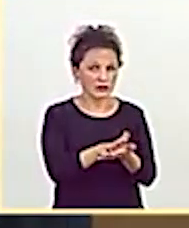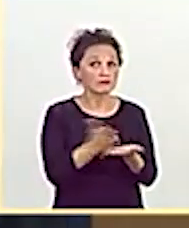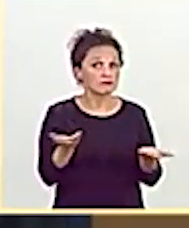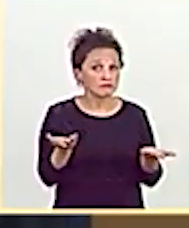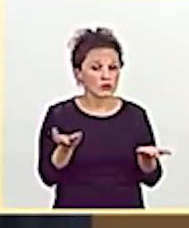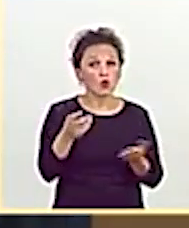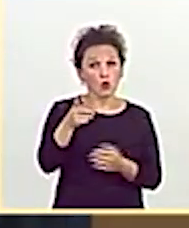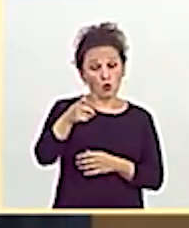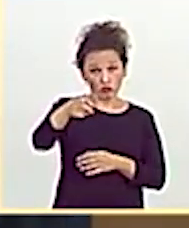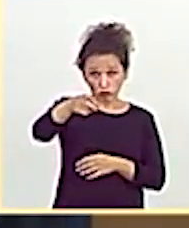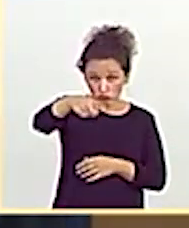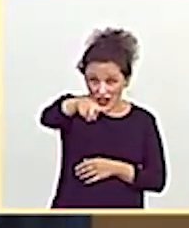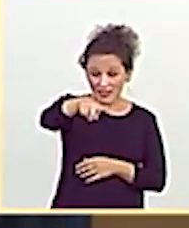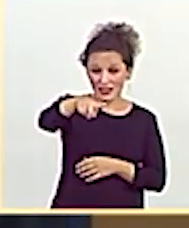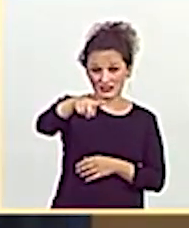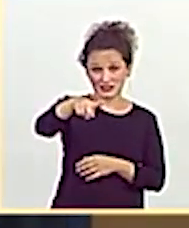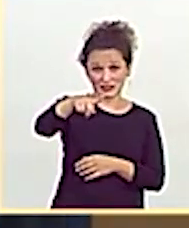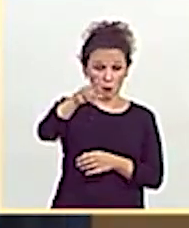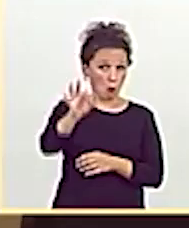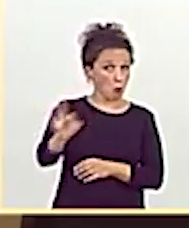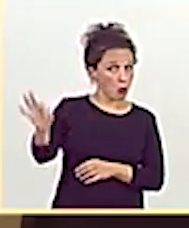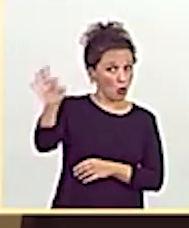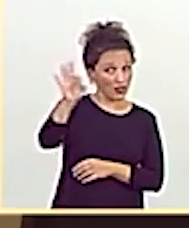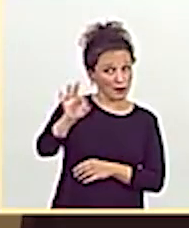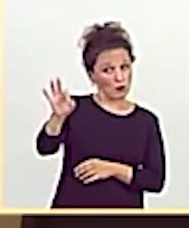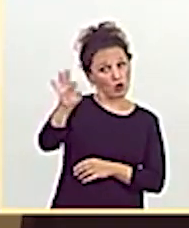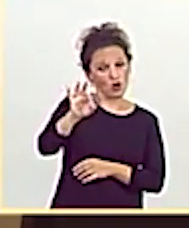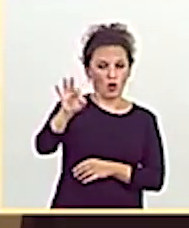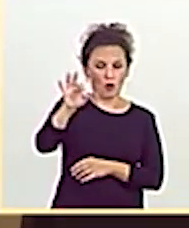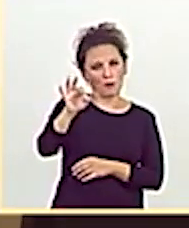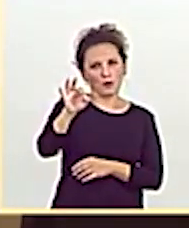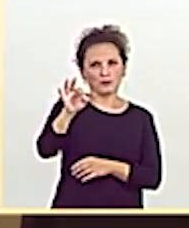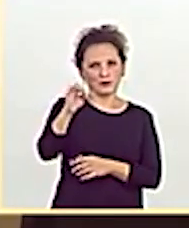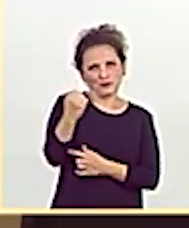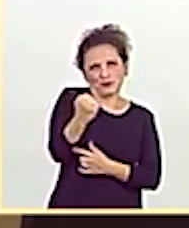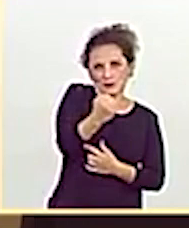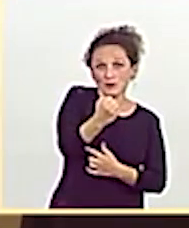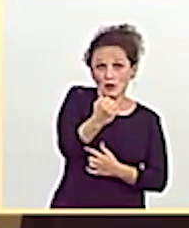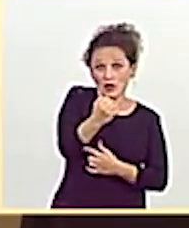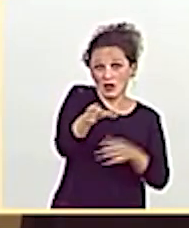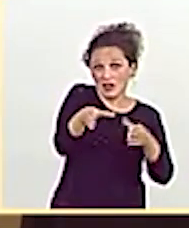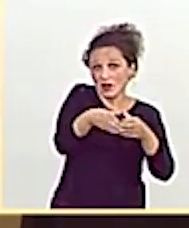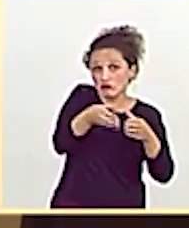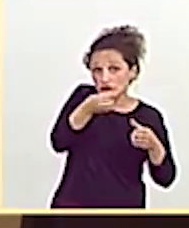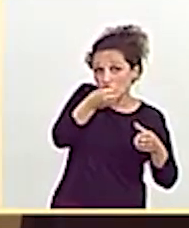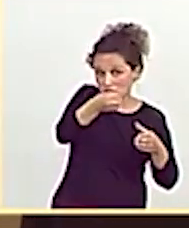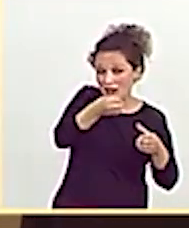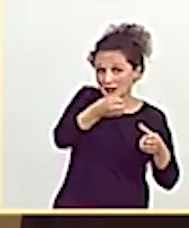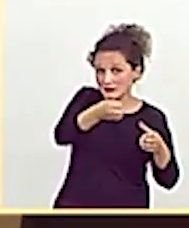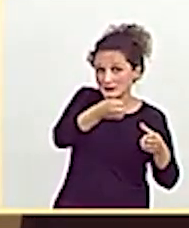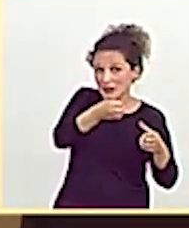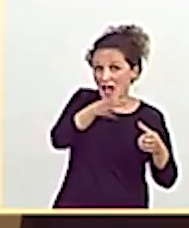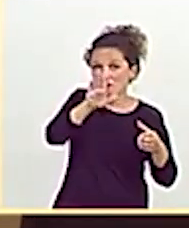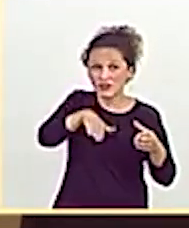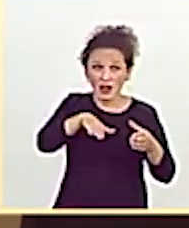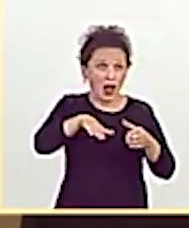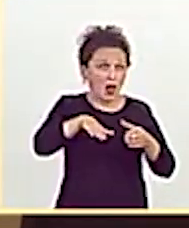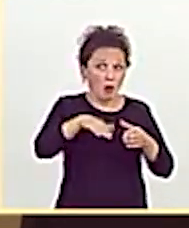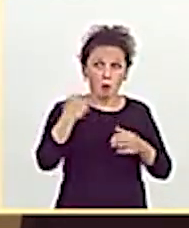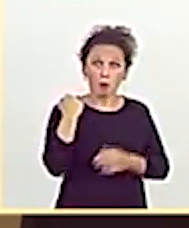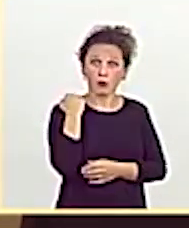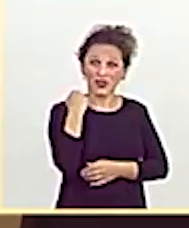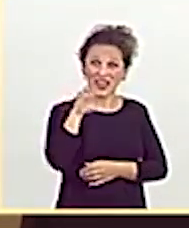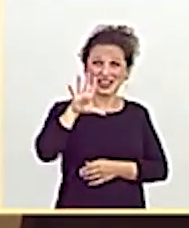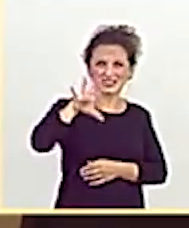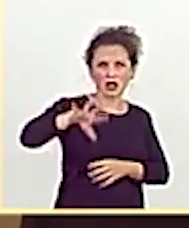Podemos, con el beneplácito del Partido Socialista, están invadiendo todo el poder del Estado para